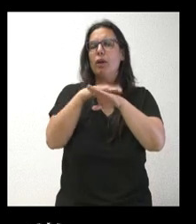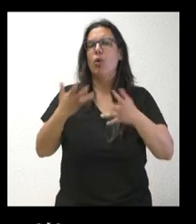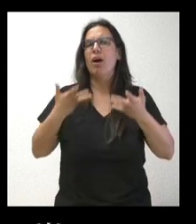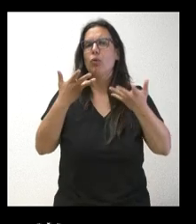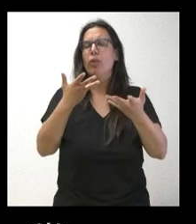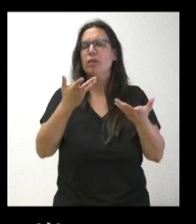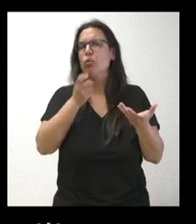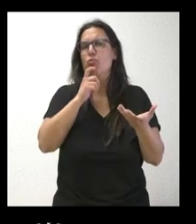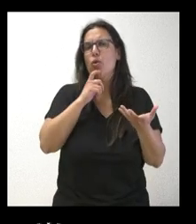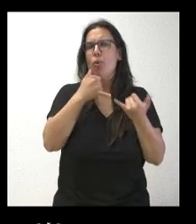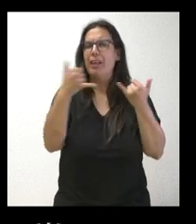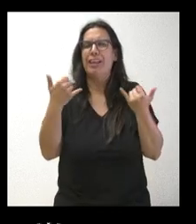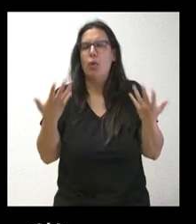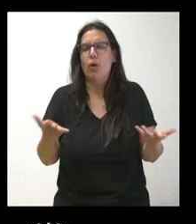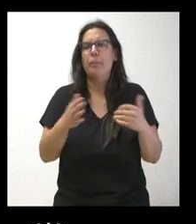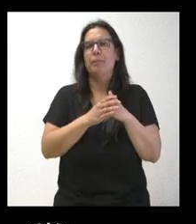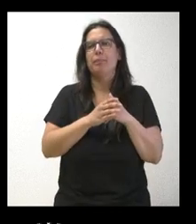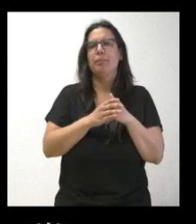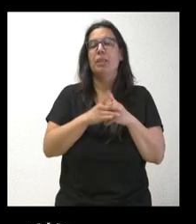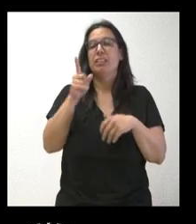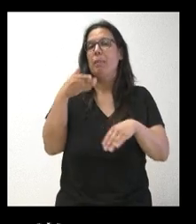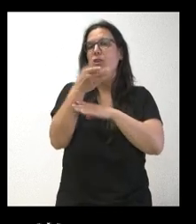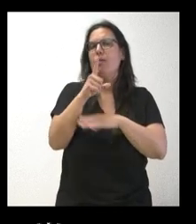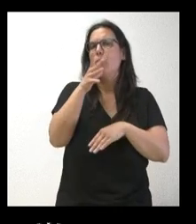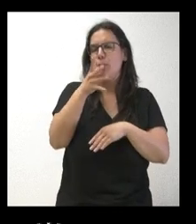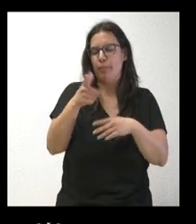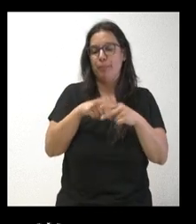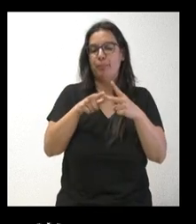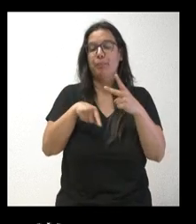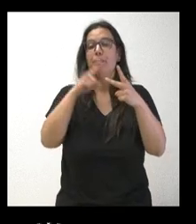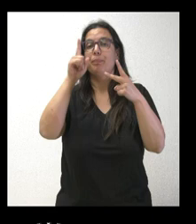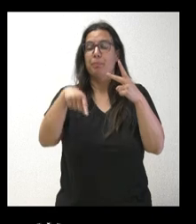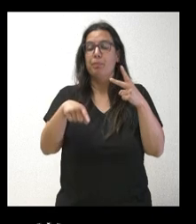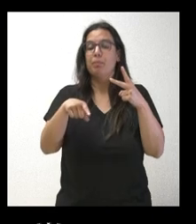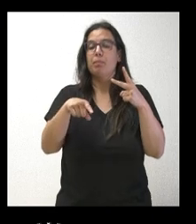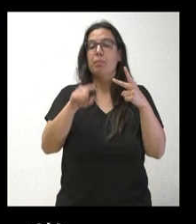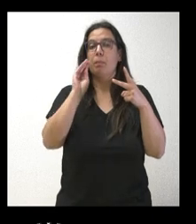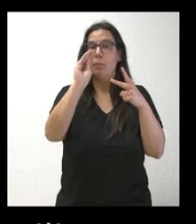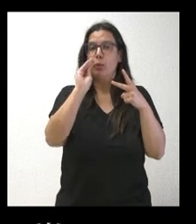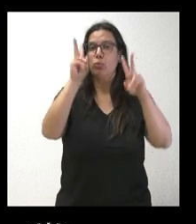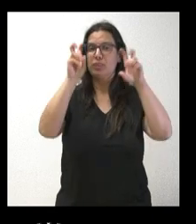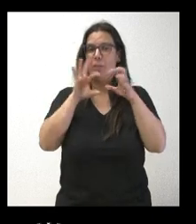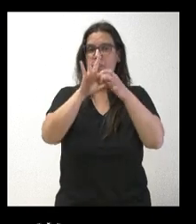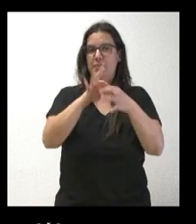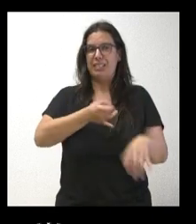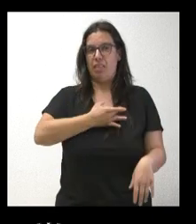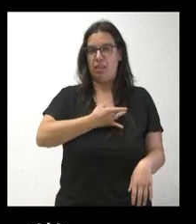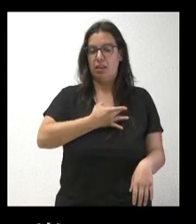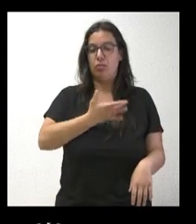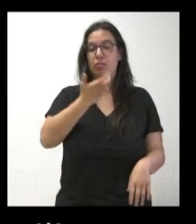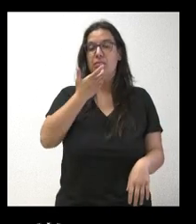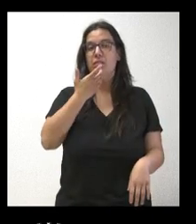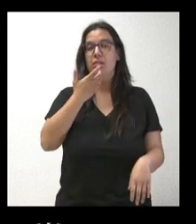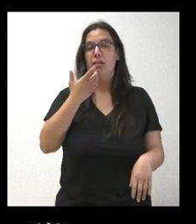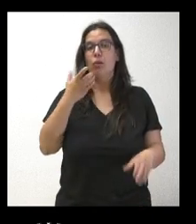obedece la no comparecencia. Luego, me gustaría también preguntarle, en relación con los sindicatos, si tiene la Junta en